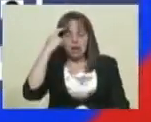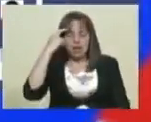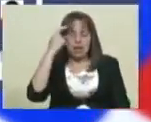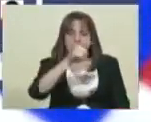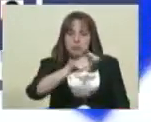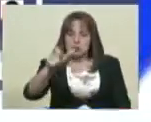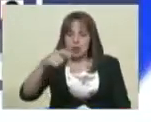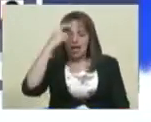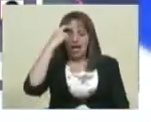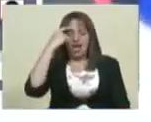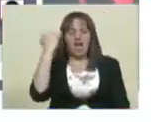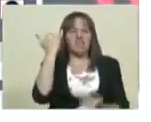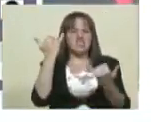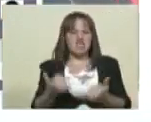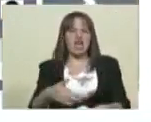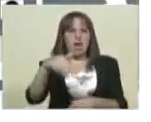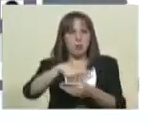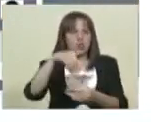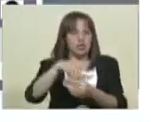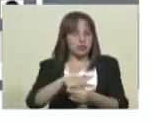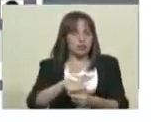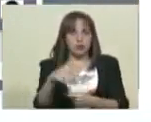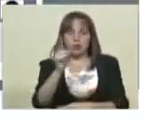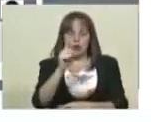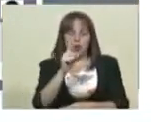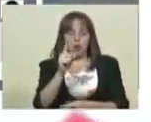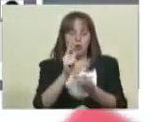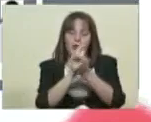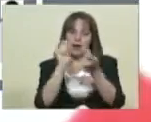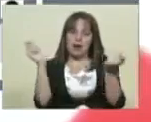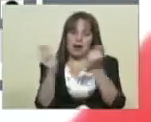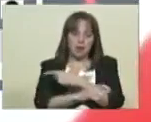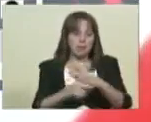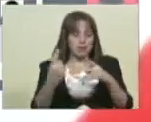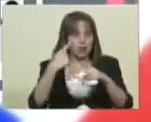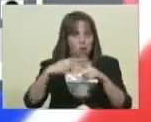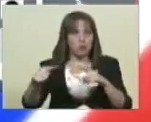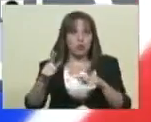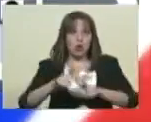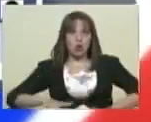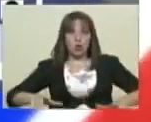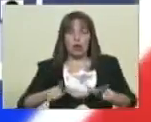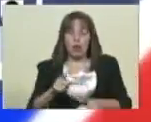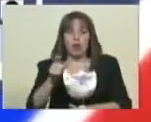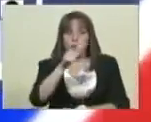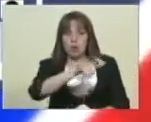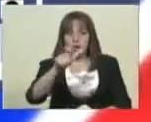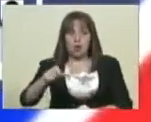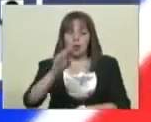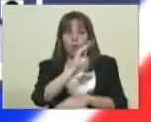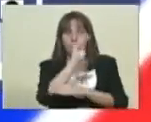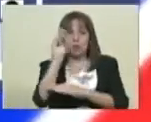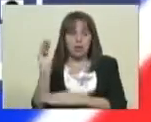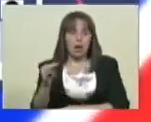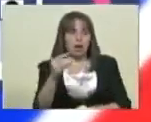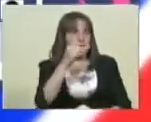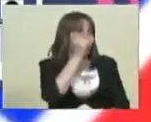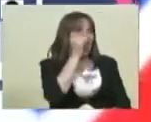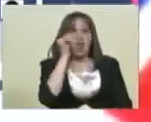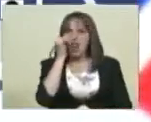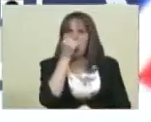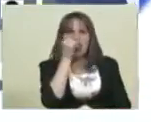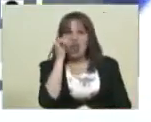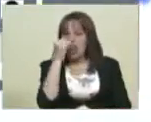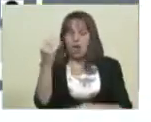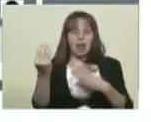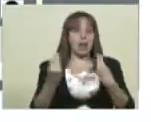votado. Entonces, los estamos poniendo para allá. Los medios de comunicación han de tener mucho cuidado de no poner en peligro la vida de